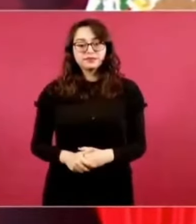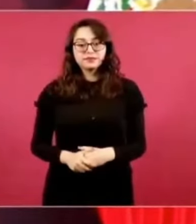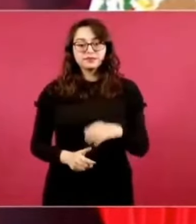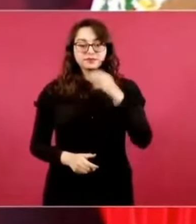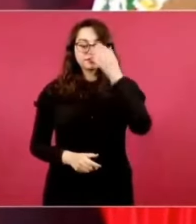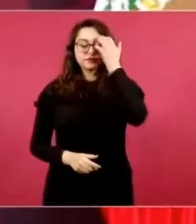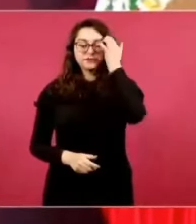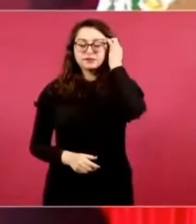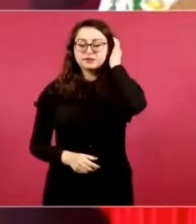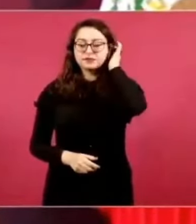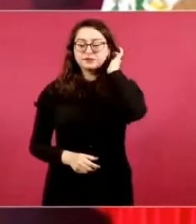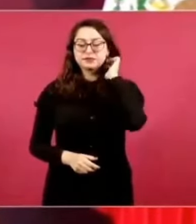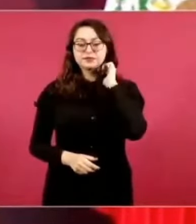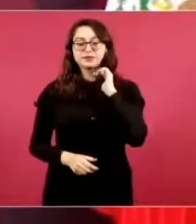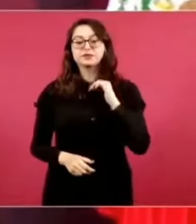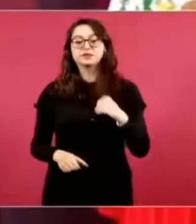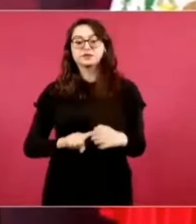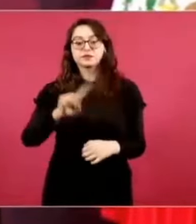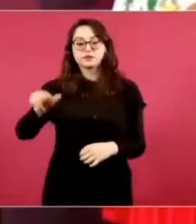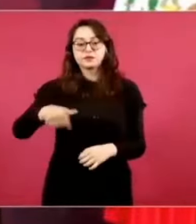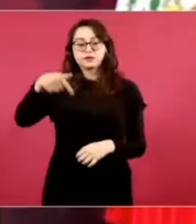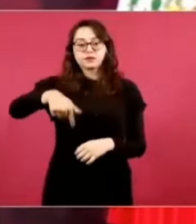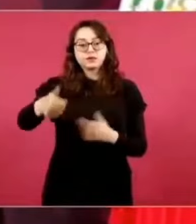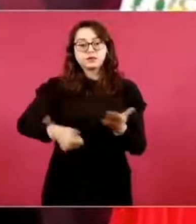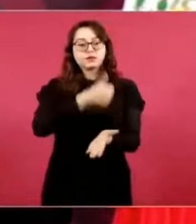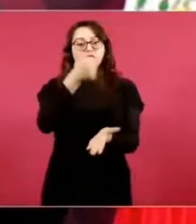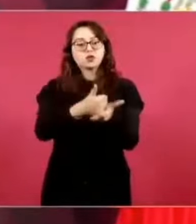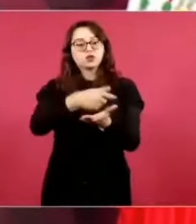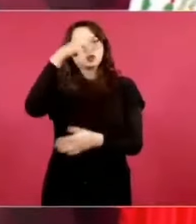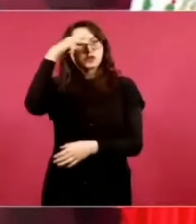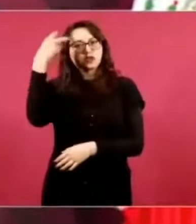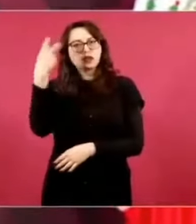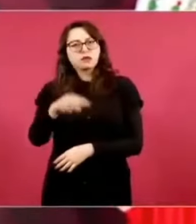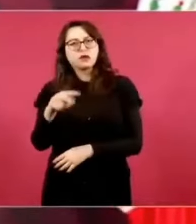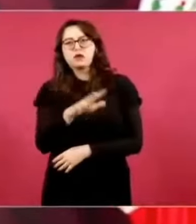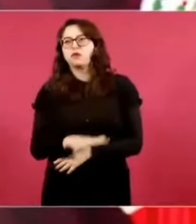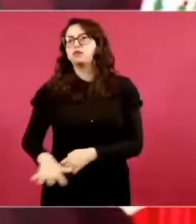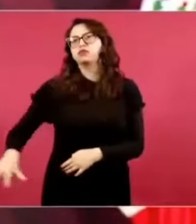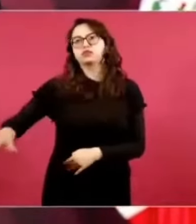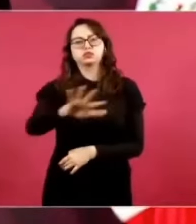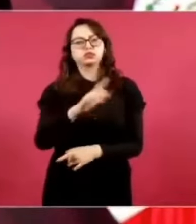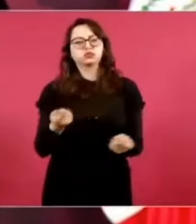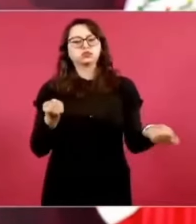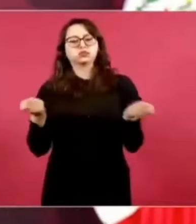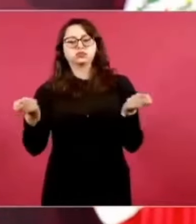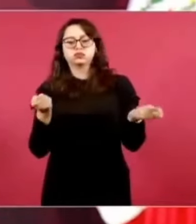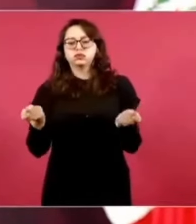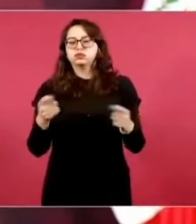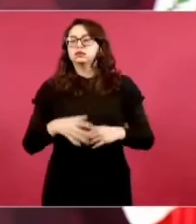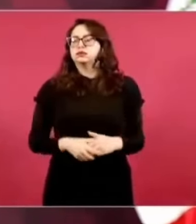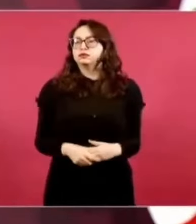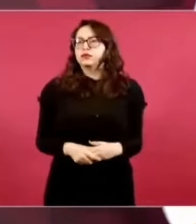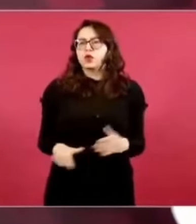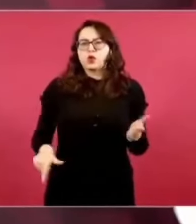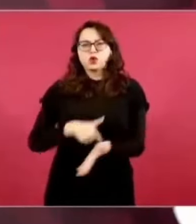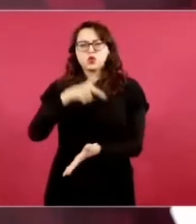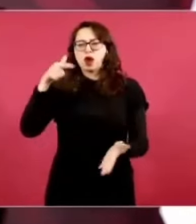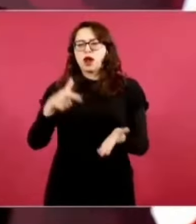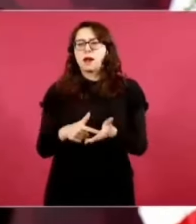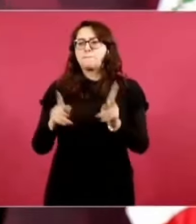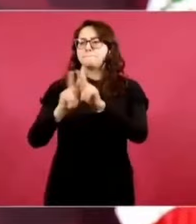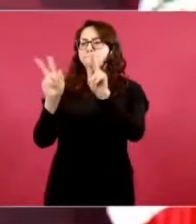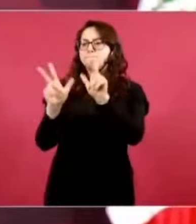Y cuando fui jefe de gobierno en la ciudad, ¿dónde creen ustedes que no había homicidios, no había delitos?